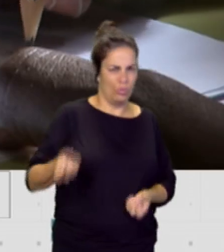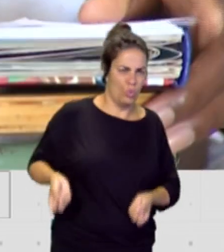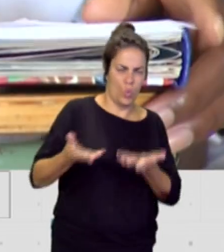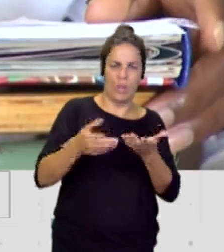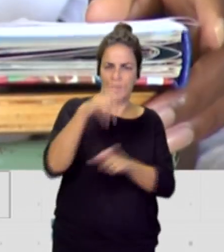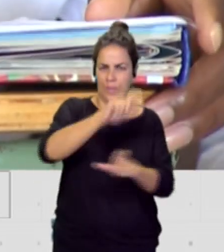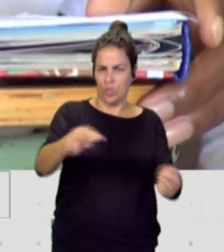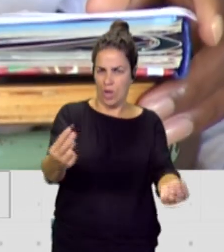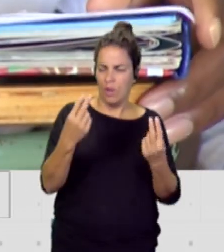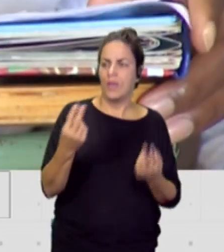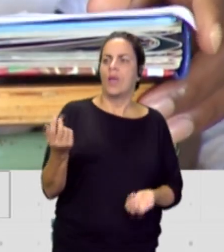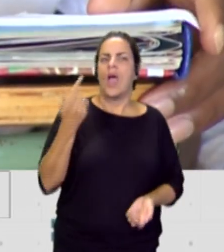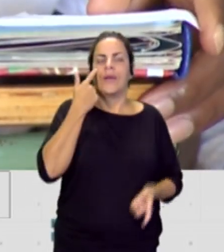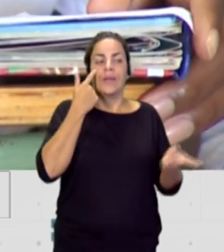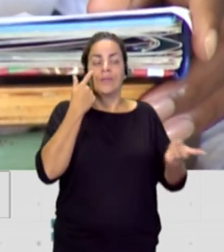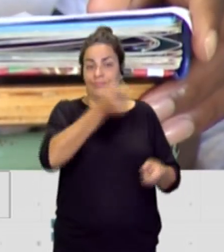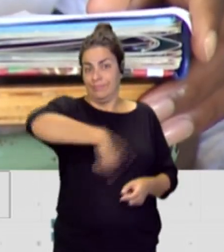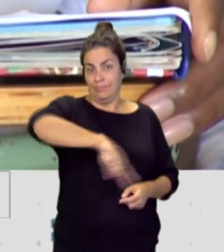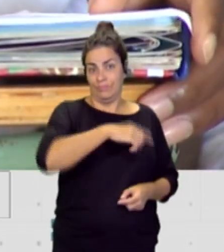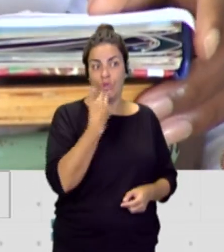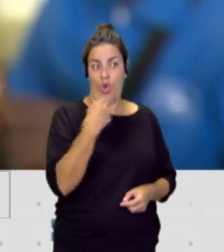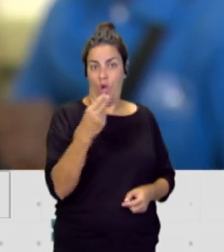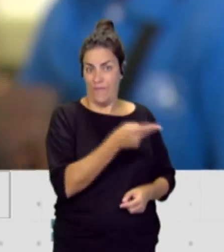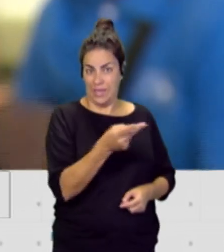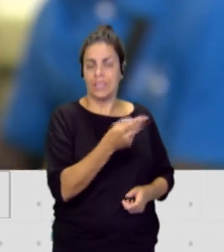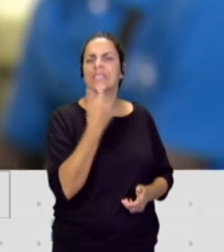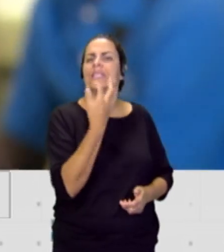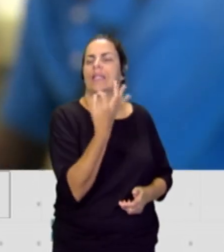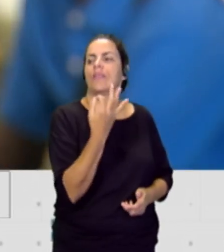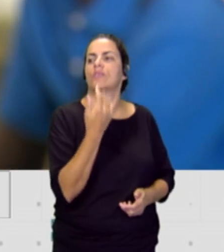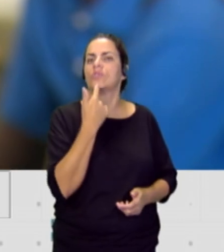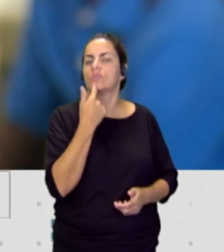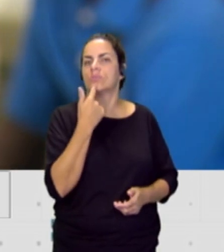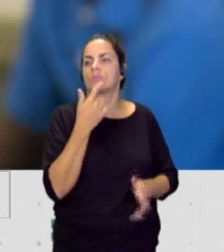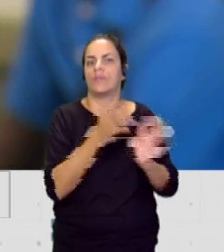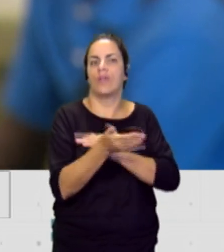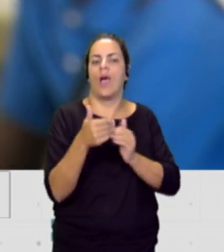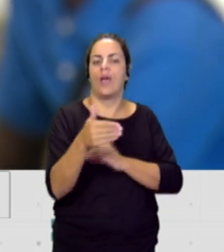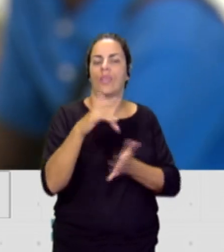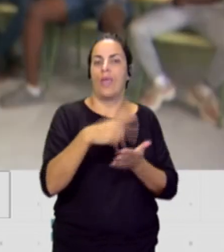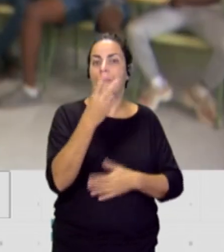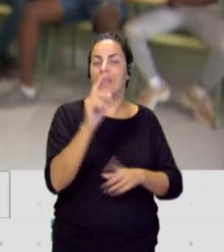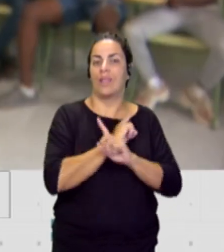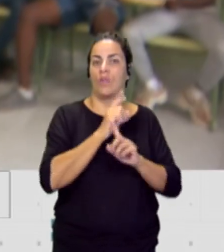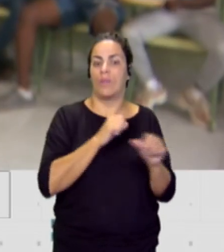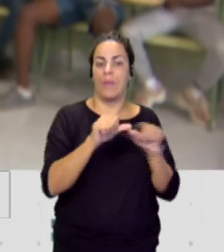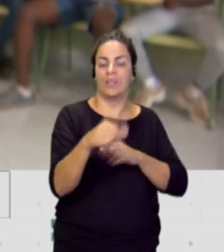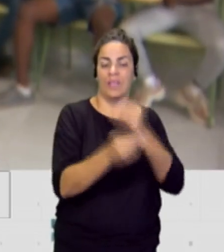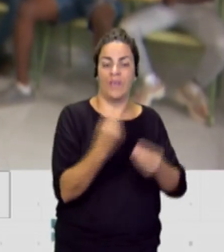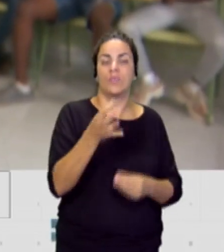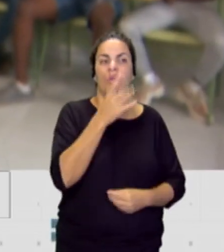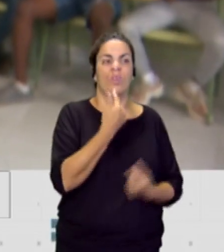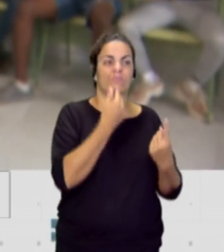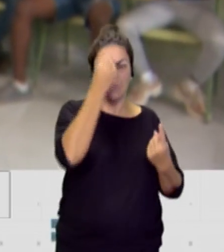qué te han dicho estos chicos, qué van a hacer a partir del 20 de noviembre. Porque creo que uno se va a Barcelona a dormir debajo de un